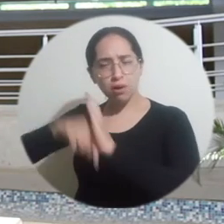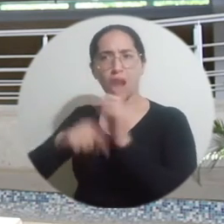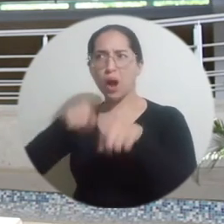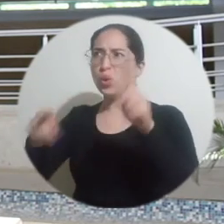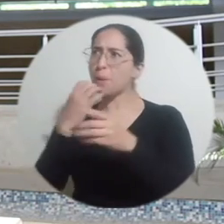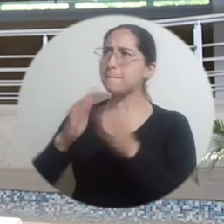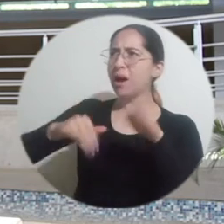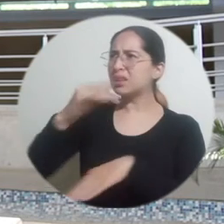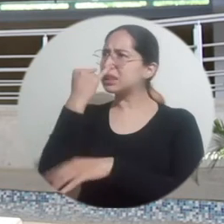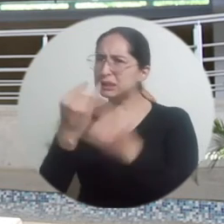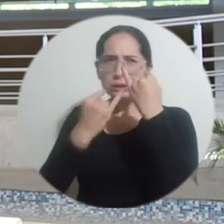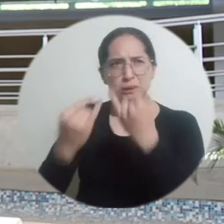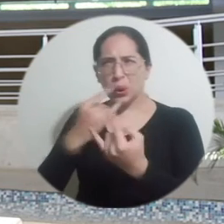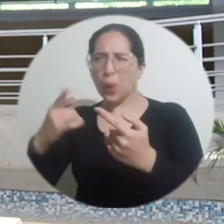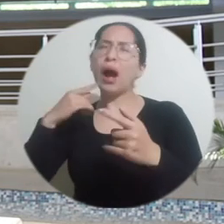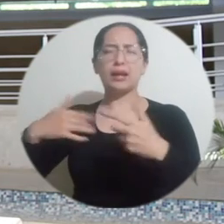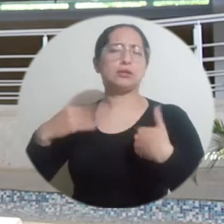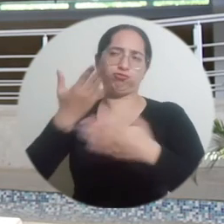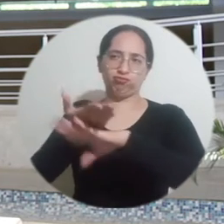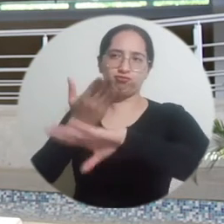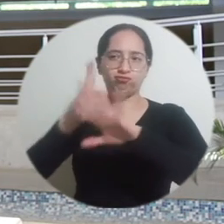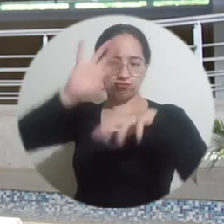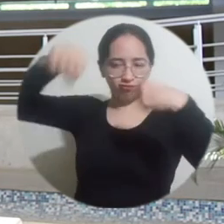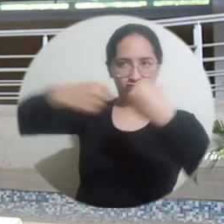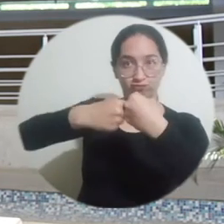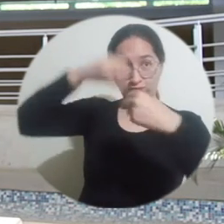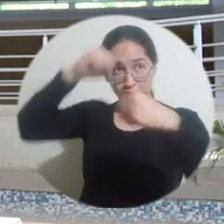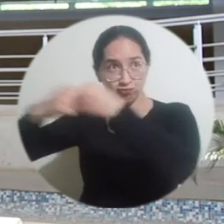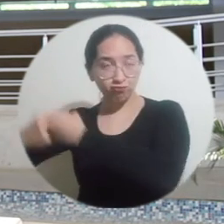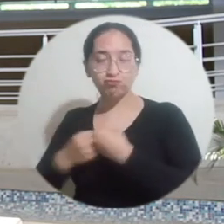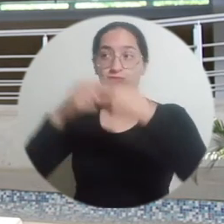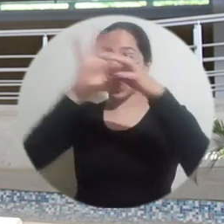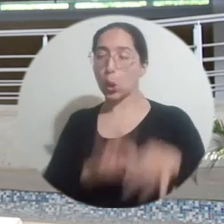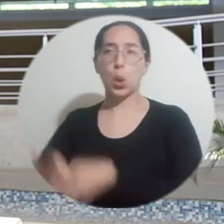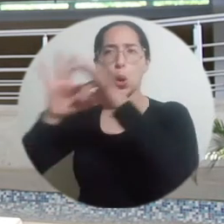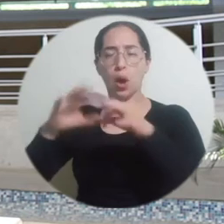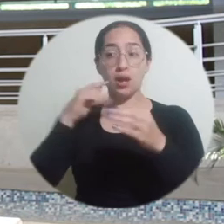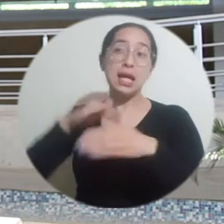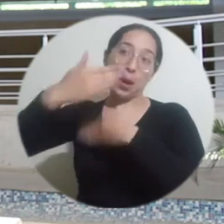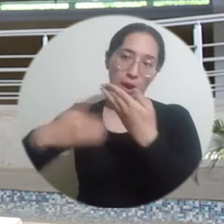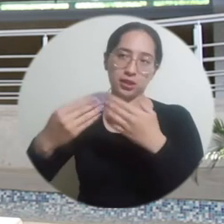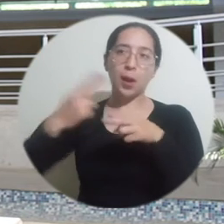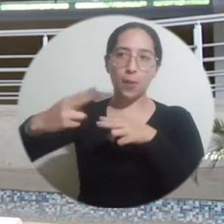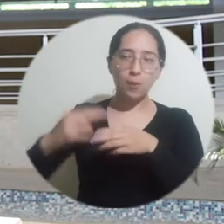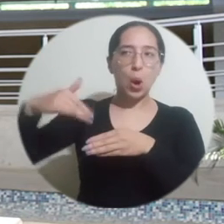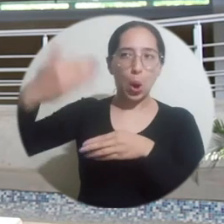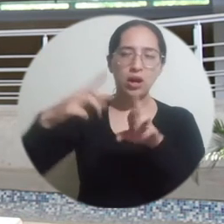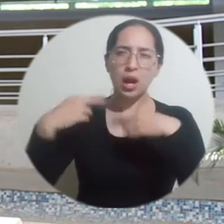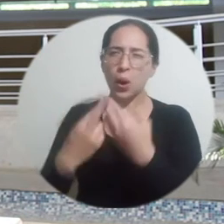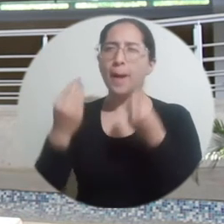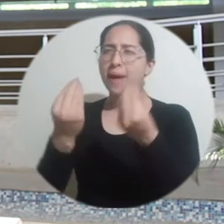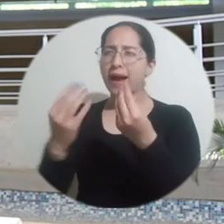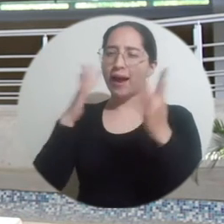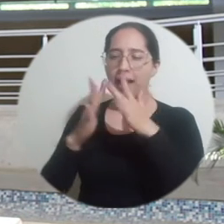Mesa de Innovación